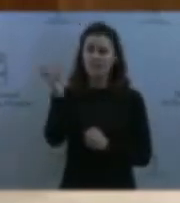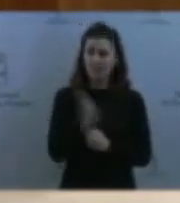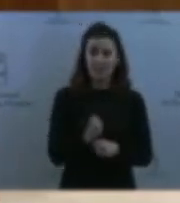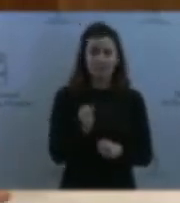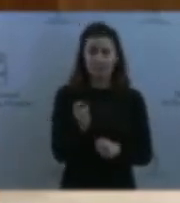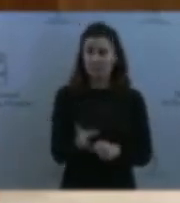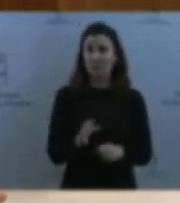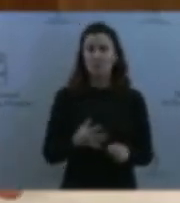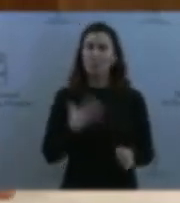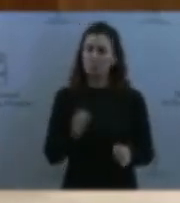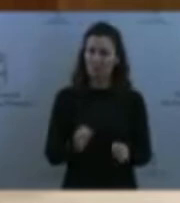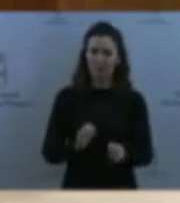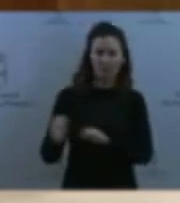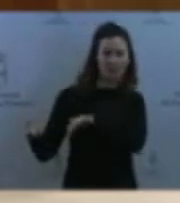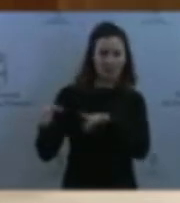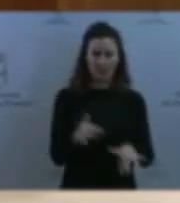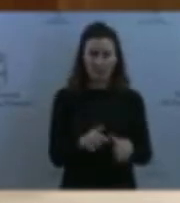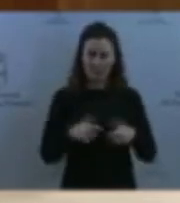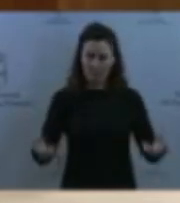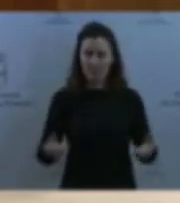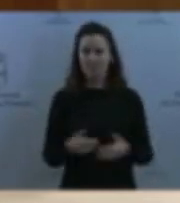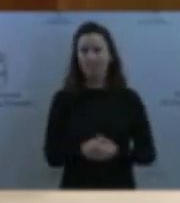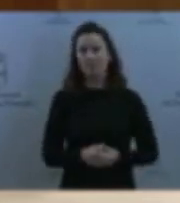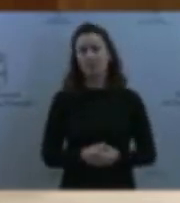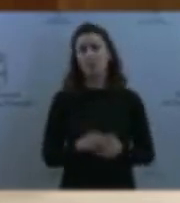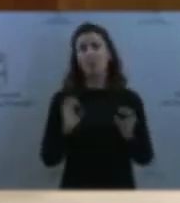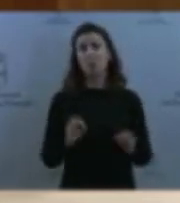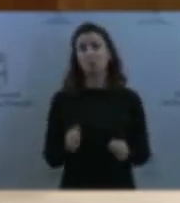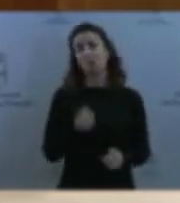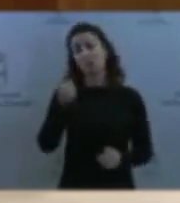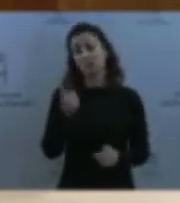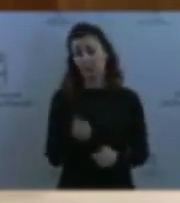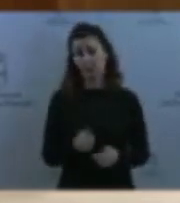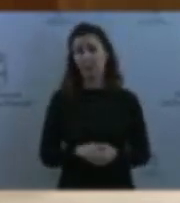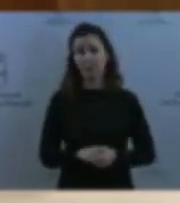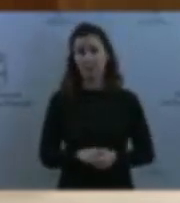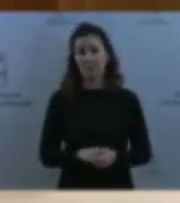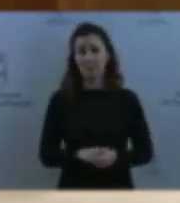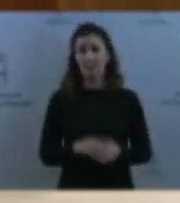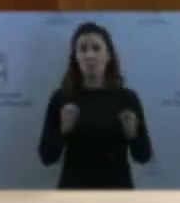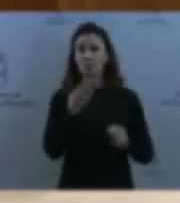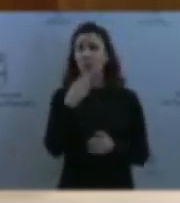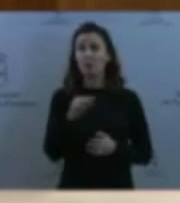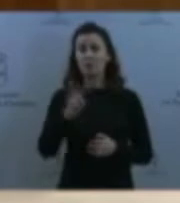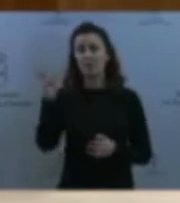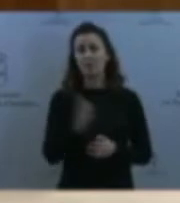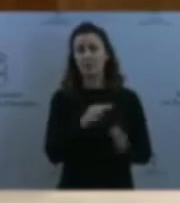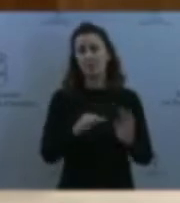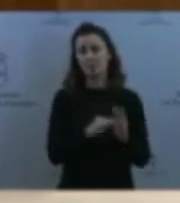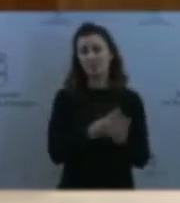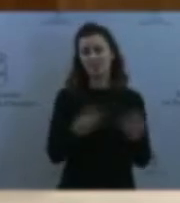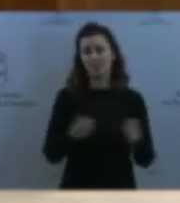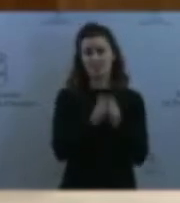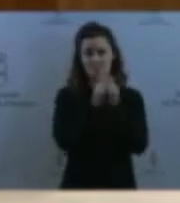De hecho, se ha duplicado la entrada de menores en 2017. El 2018 apunta a otro importante